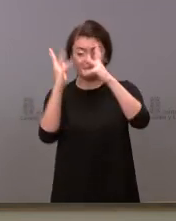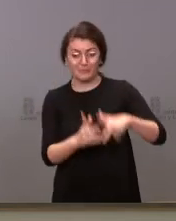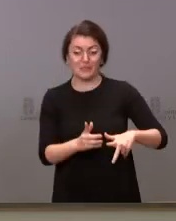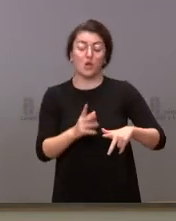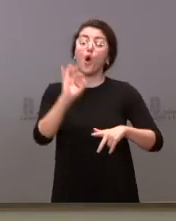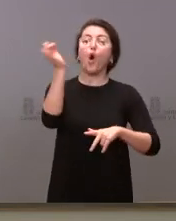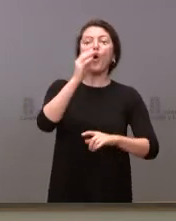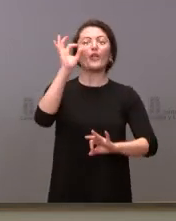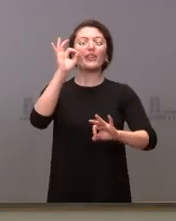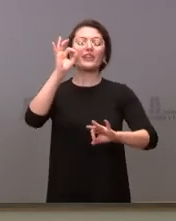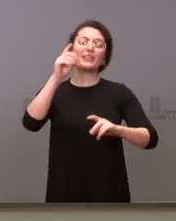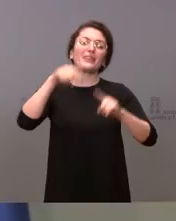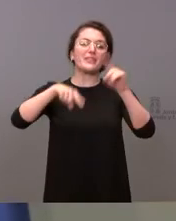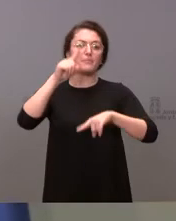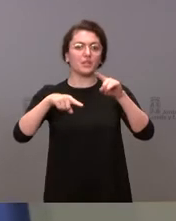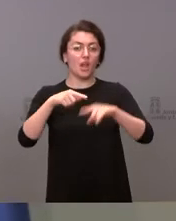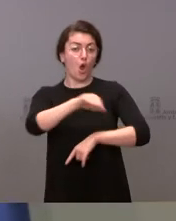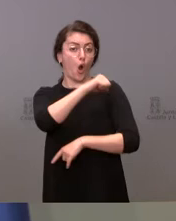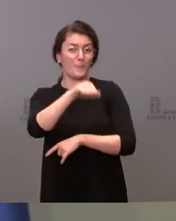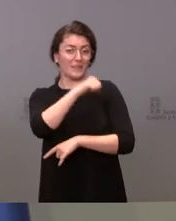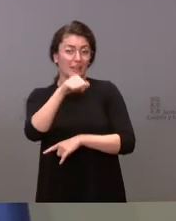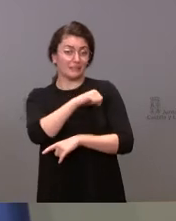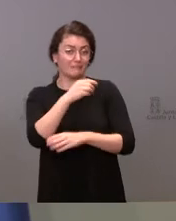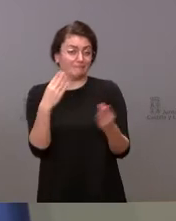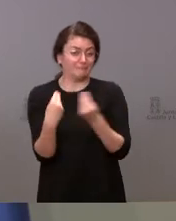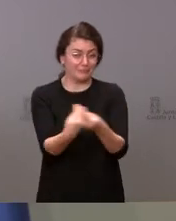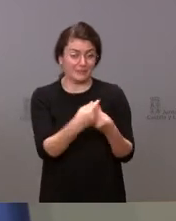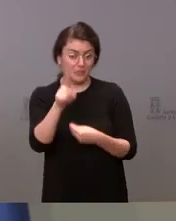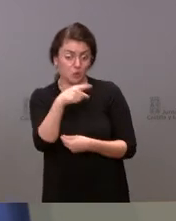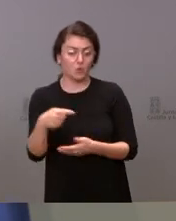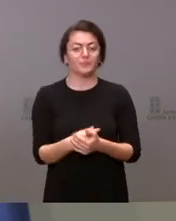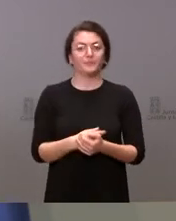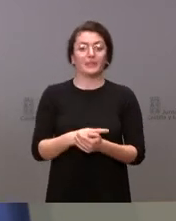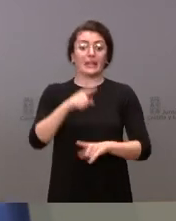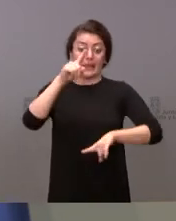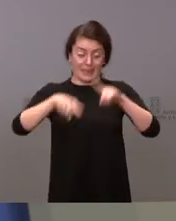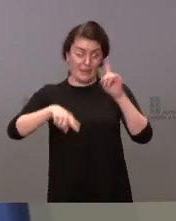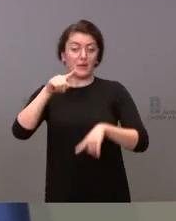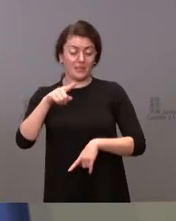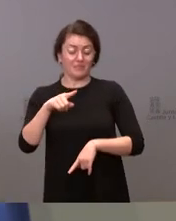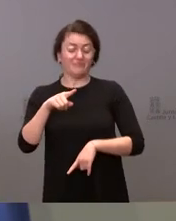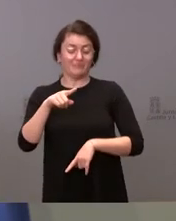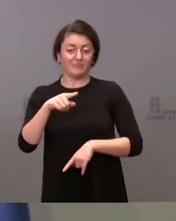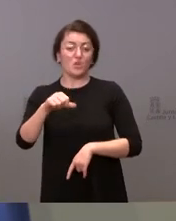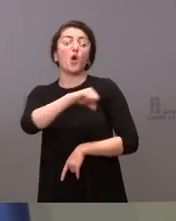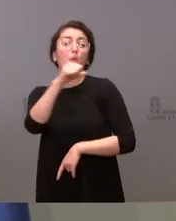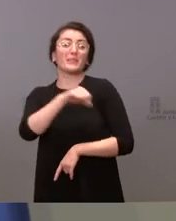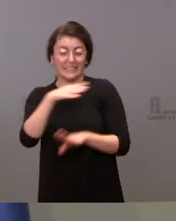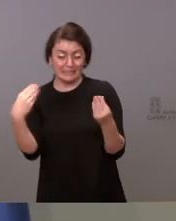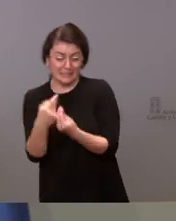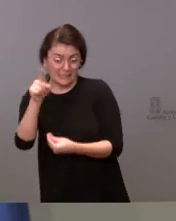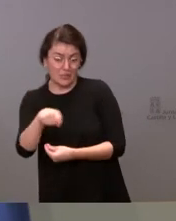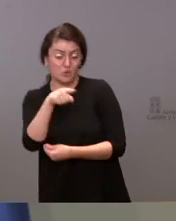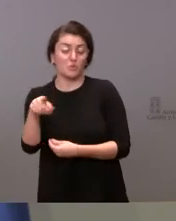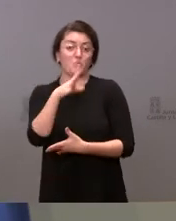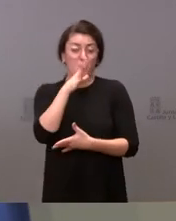hospitalaria. Bueno, dependería más de la saturación que de la incidencia. Como ya hemos dicho a lo